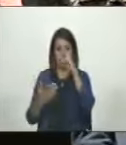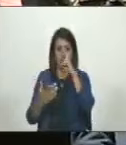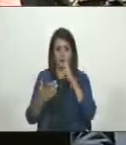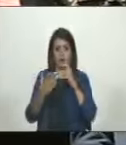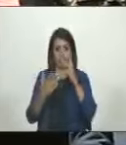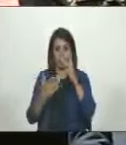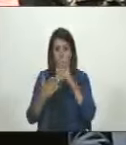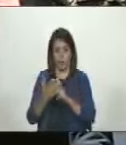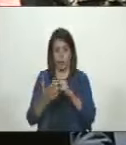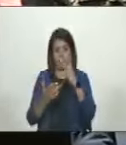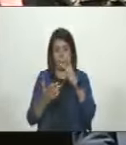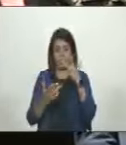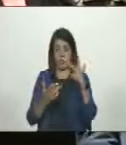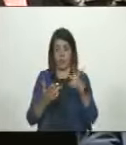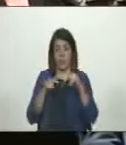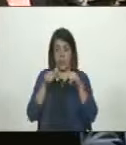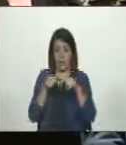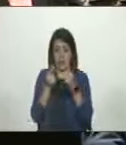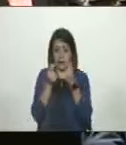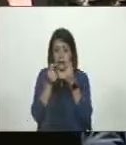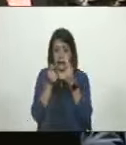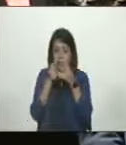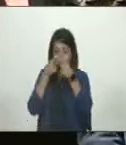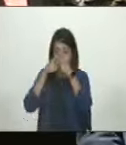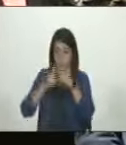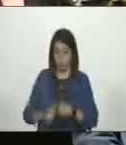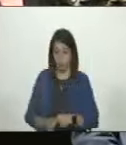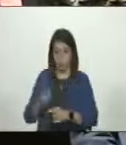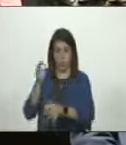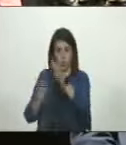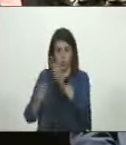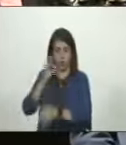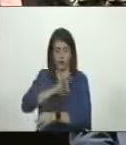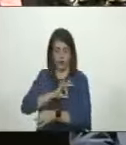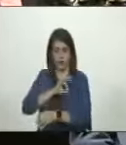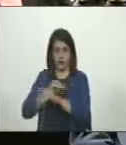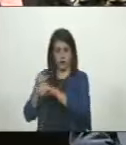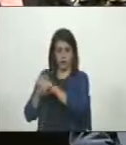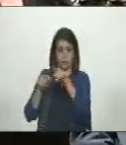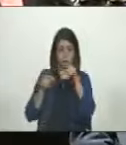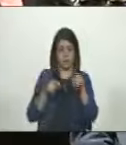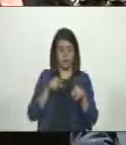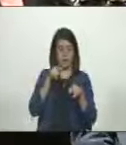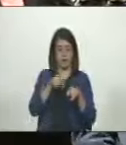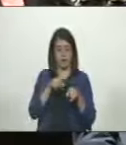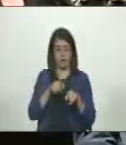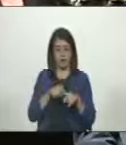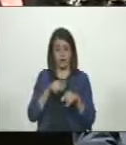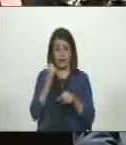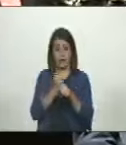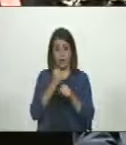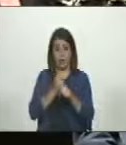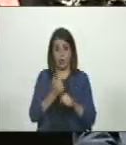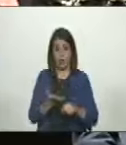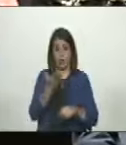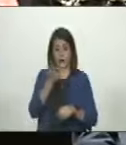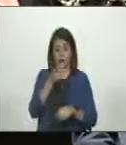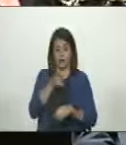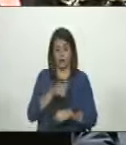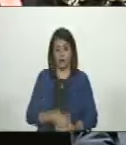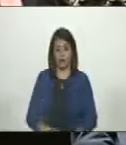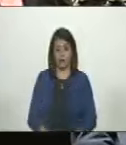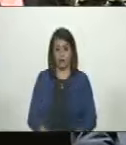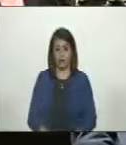año 2023 y dedicar esos recursos tanto a la justicia social como también a una tarea fundamental que es